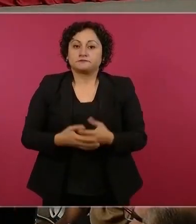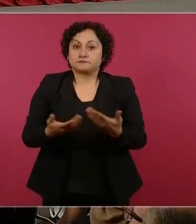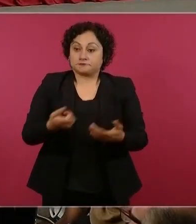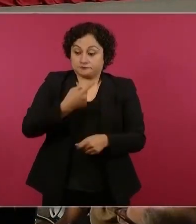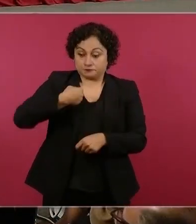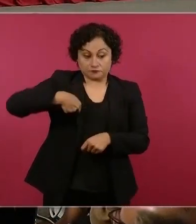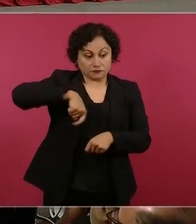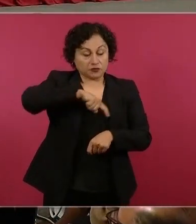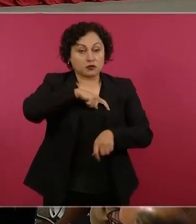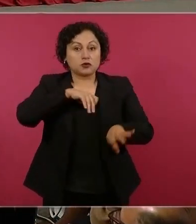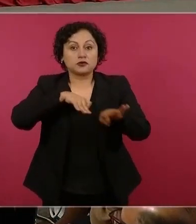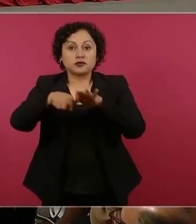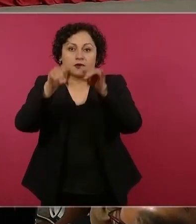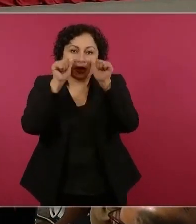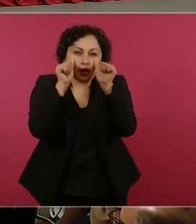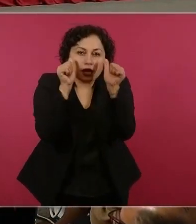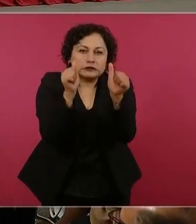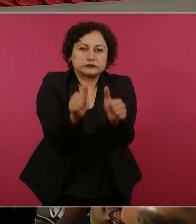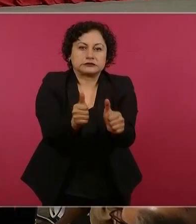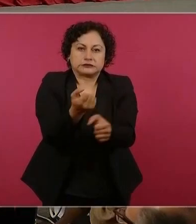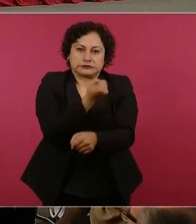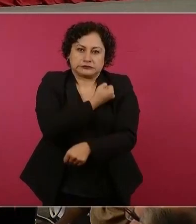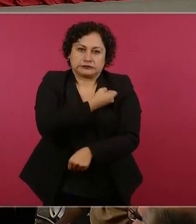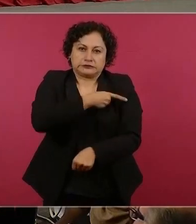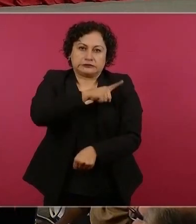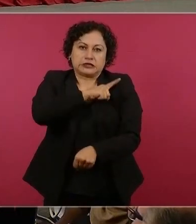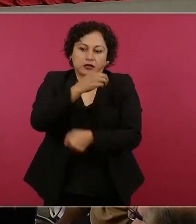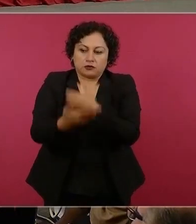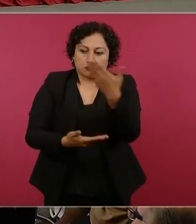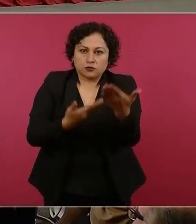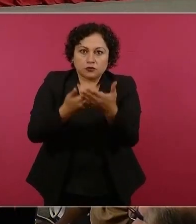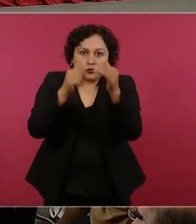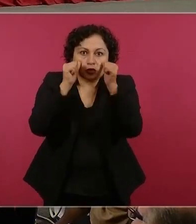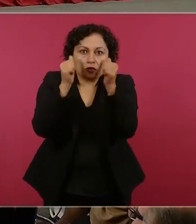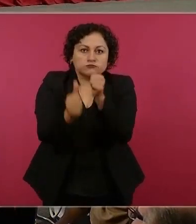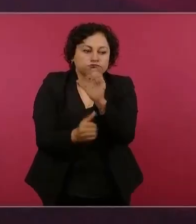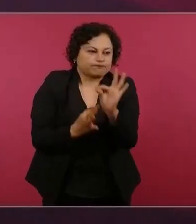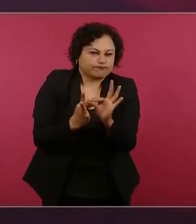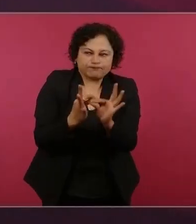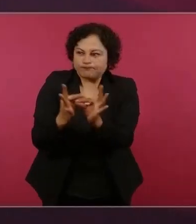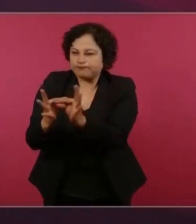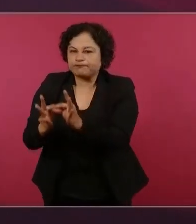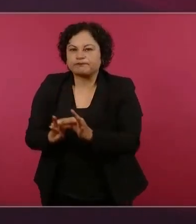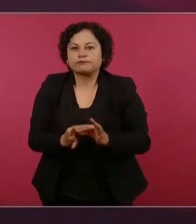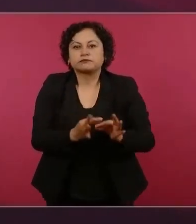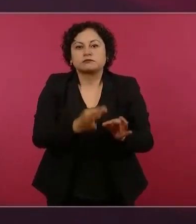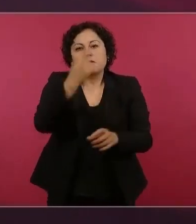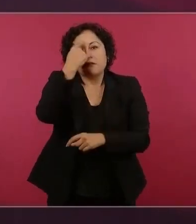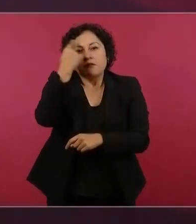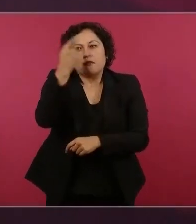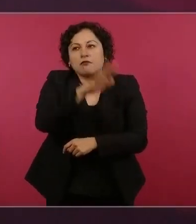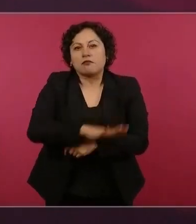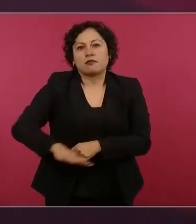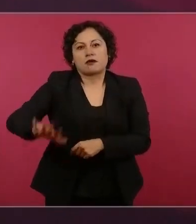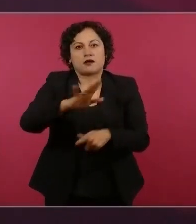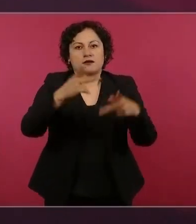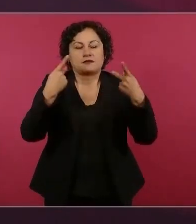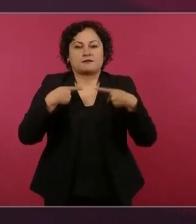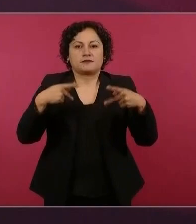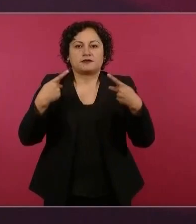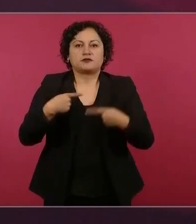los servicios de salud, es trabajar por la felicidad de las personas, representa el compromiso de